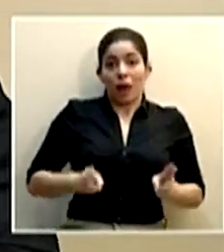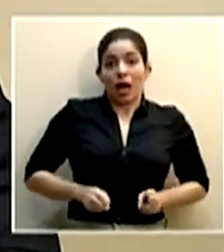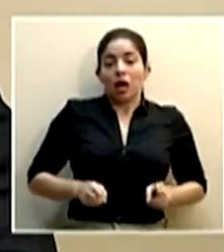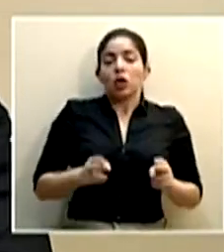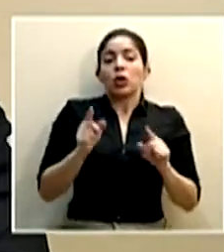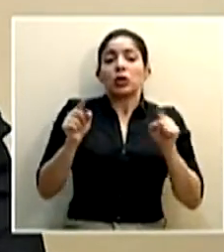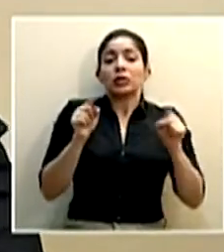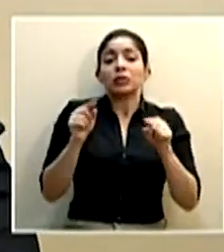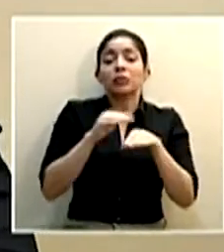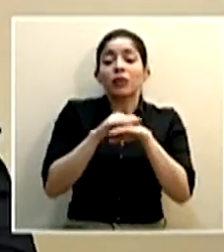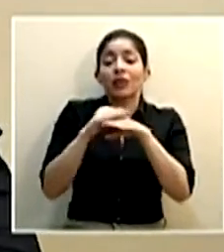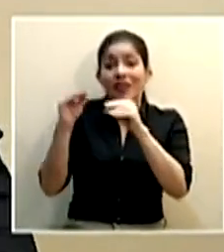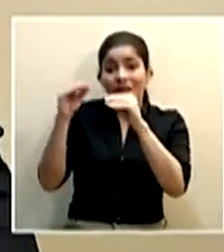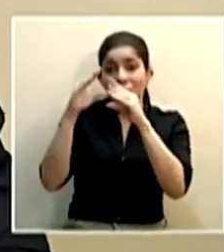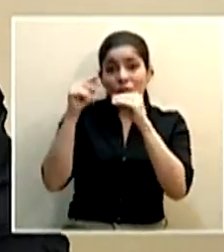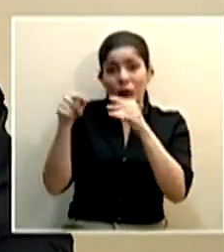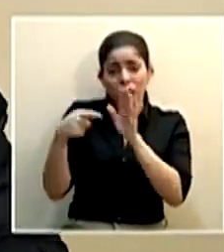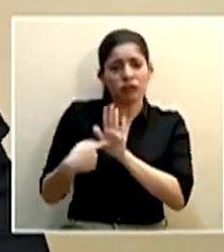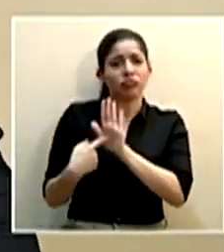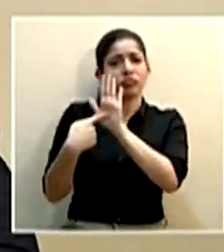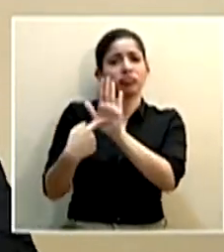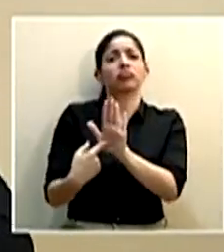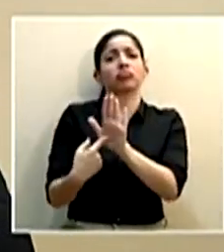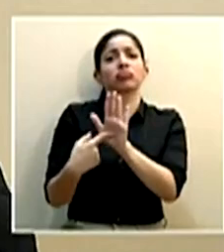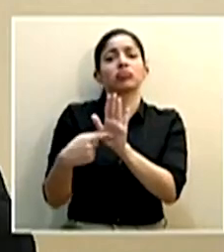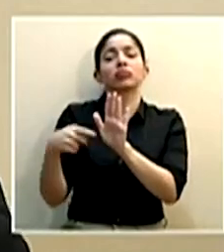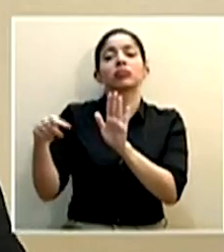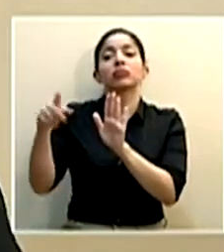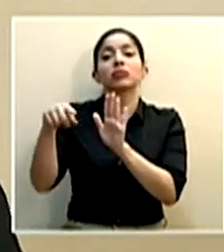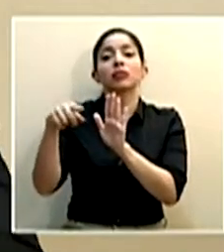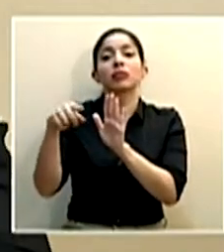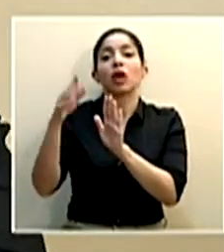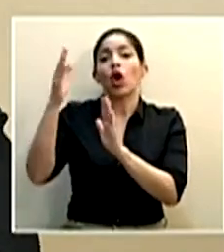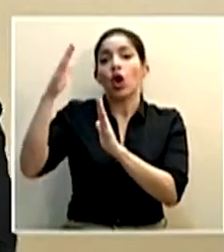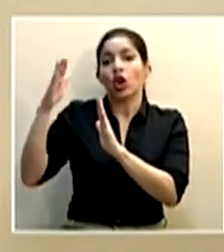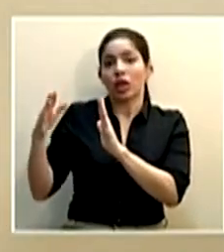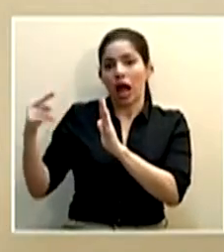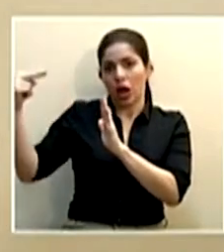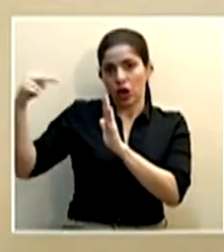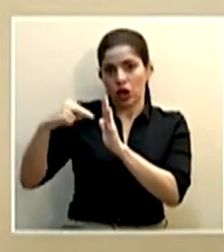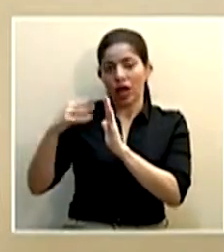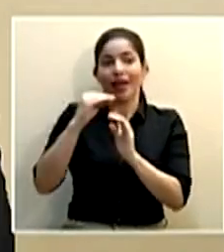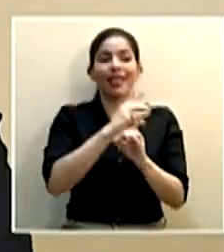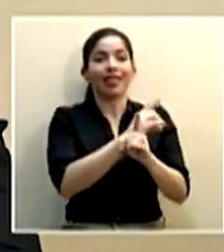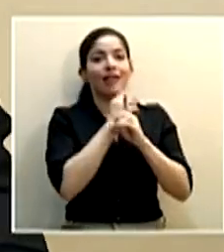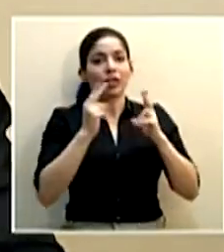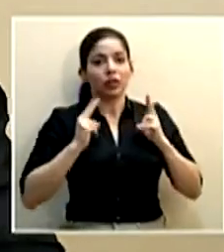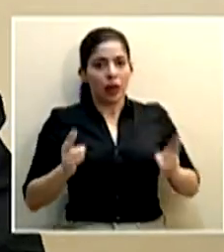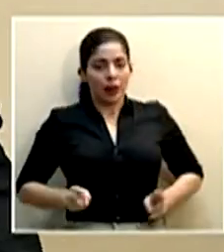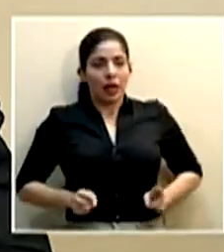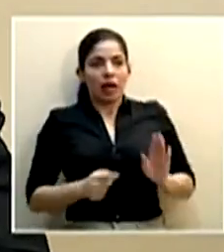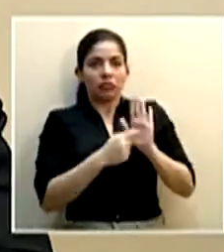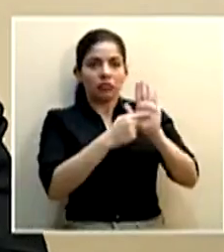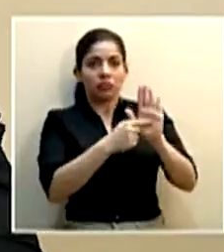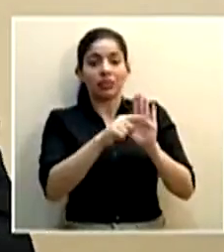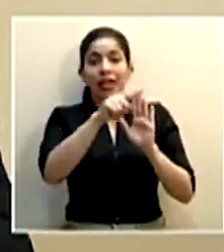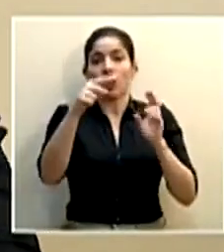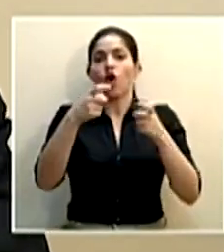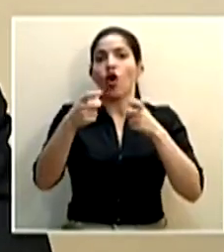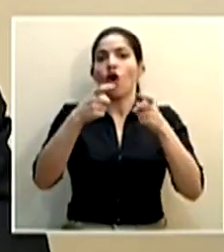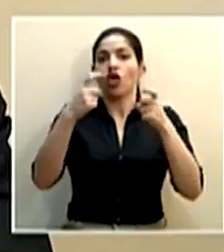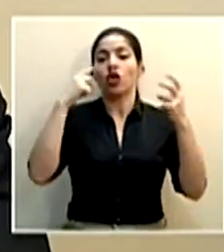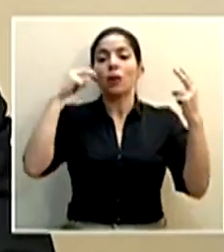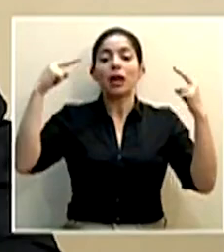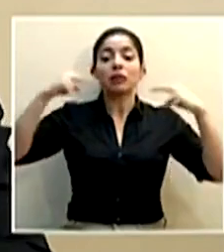la información la ponga a disposición tanto de la Contraloría como la Defensoría y otros órganos de control para que